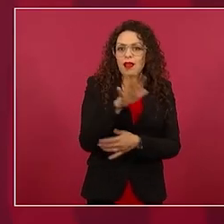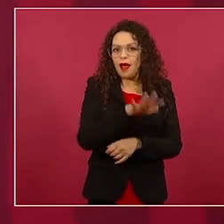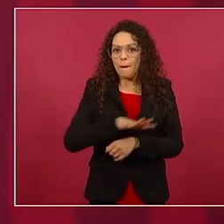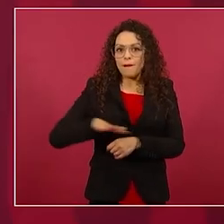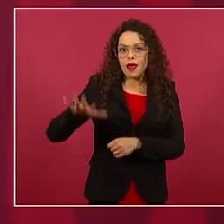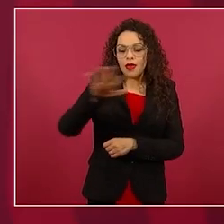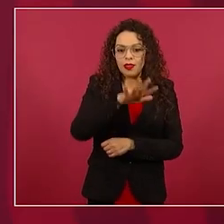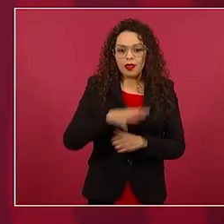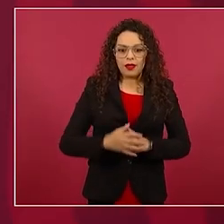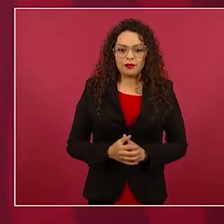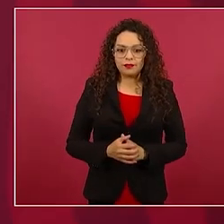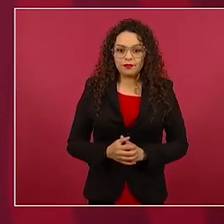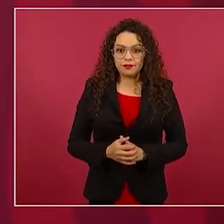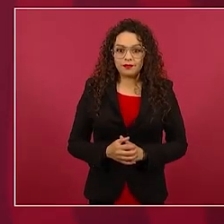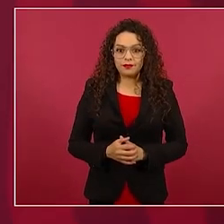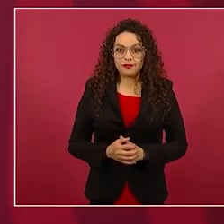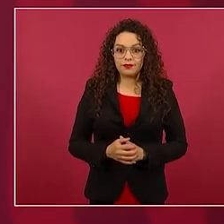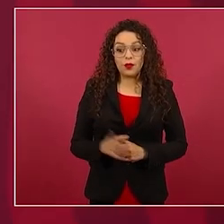caso,